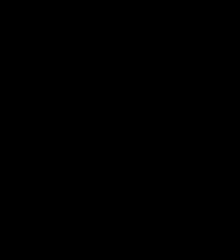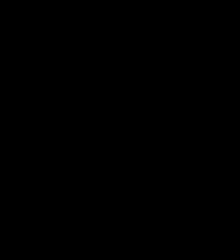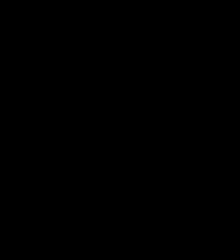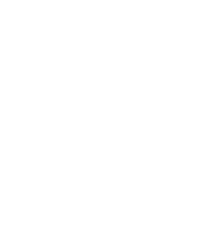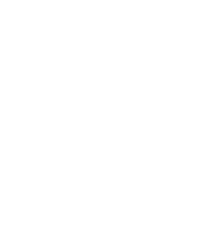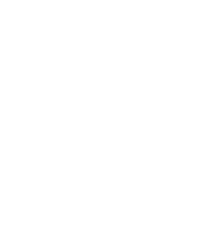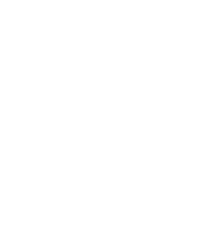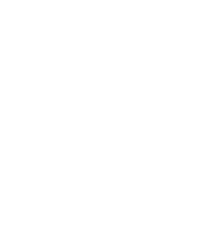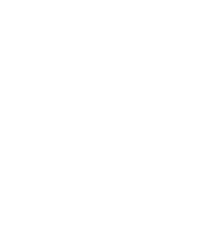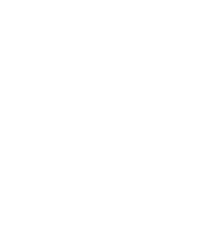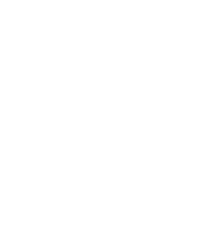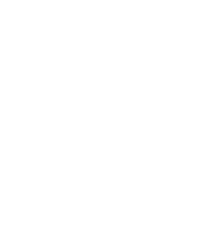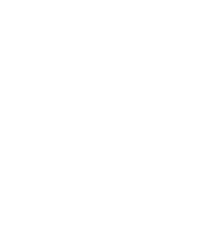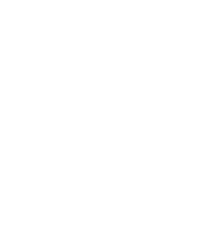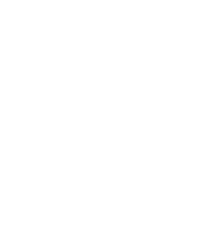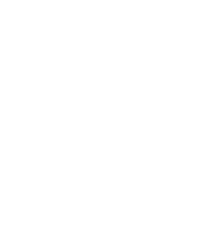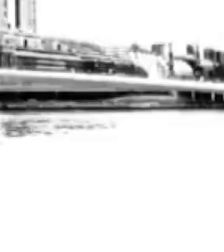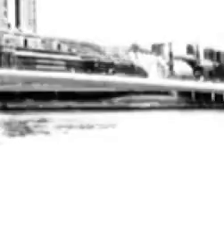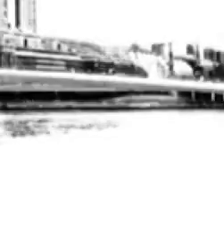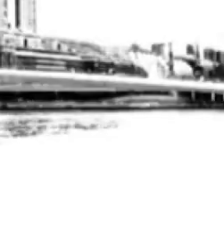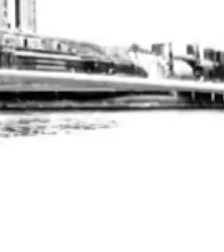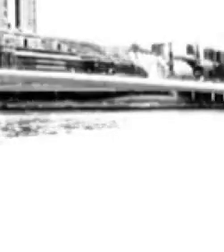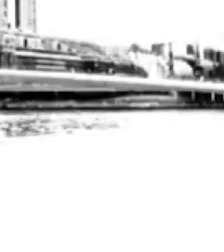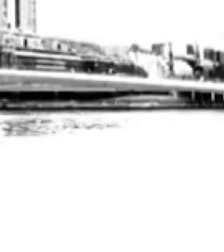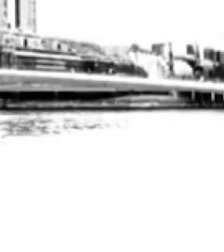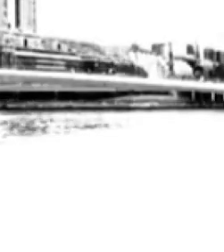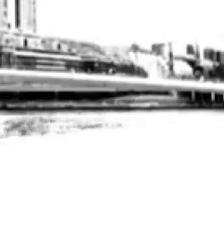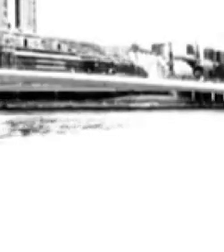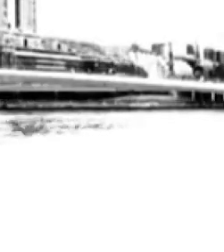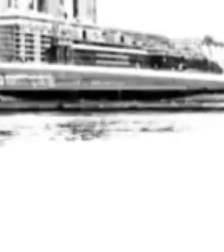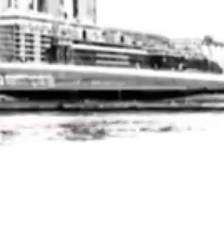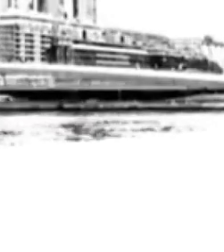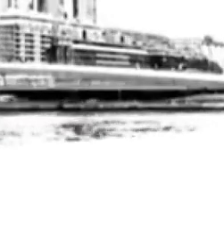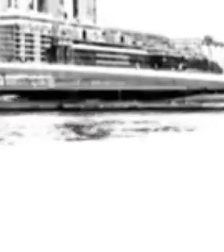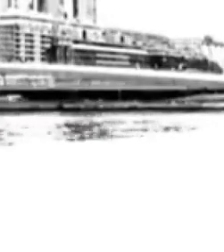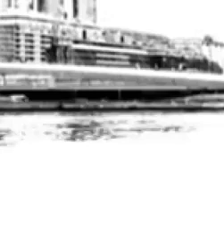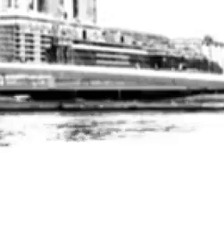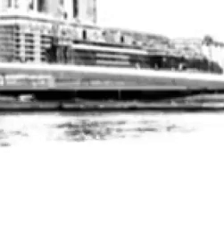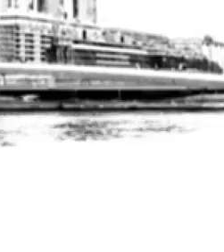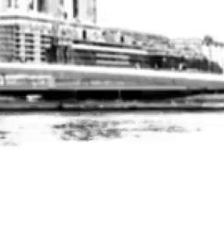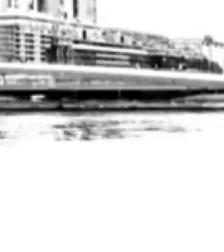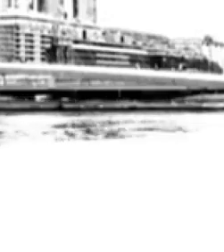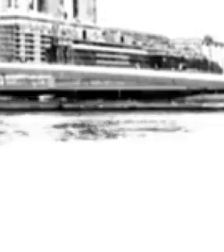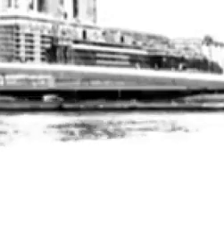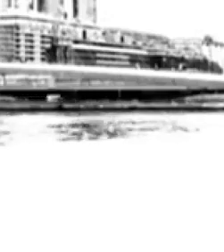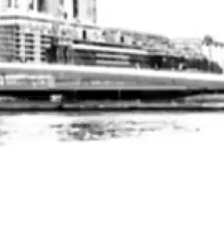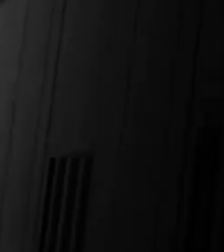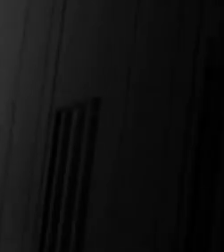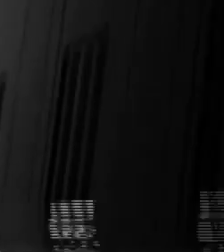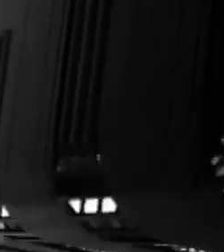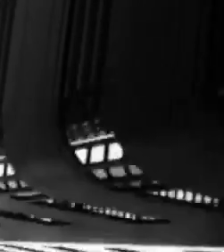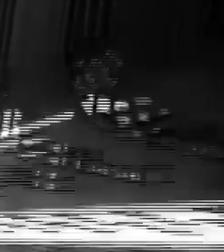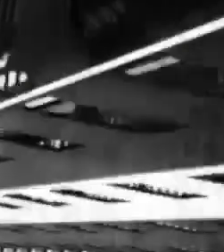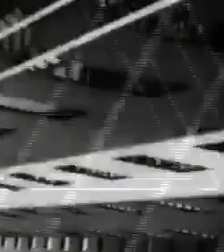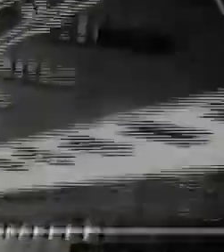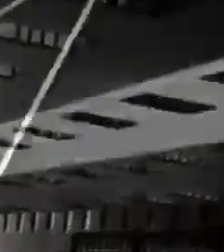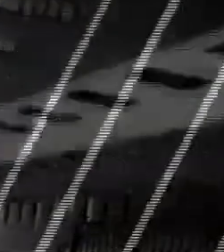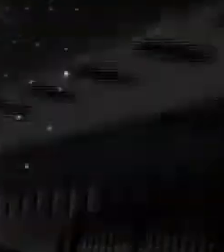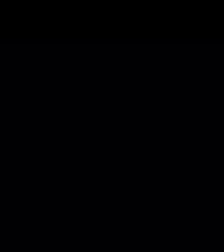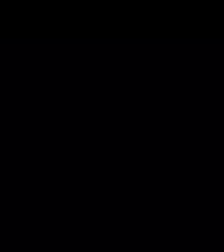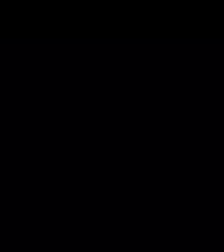Costa noticiero audaz, atrevido y candente, pero con profundidad.